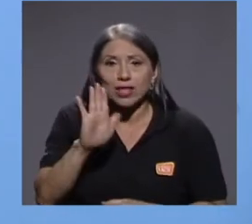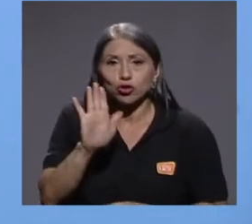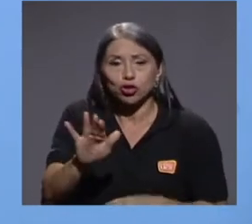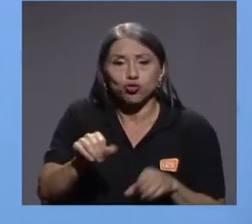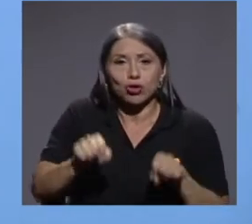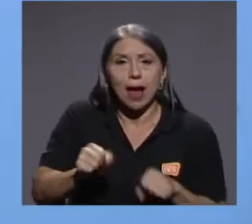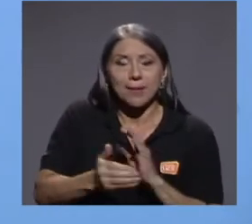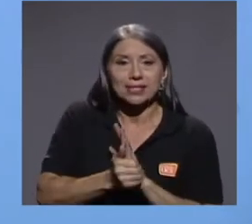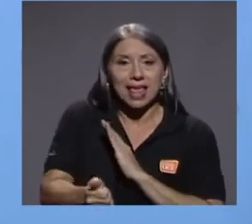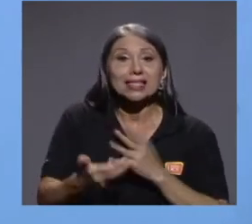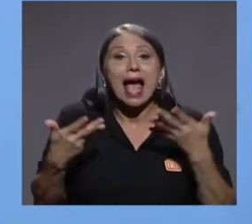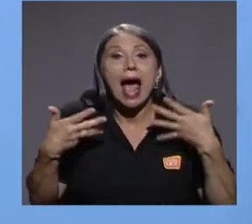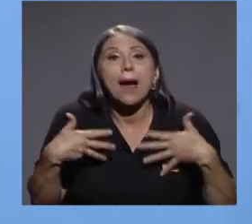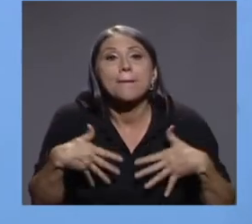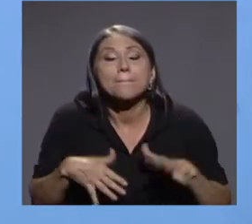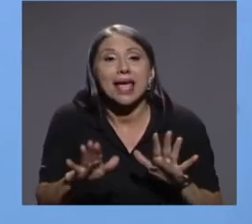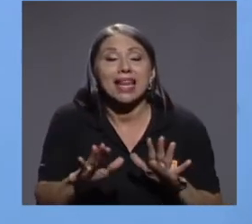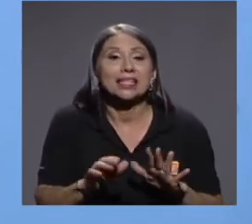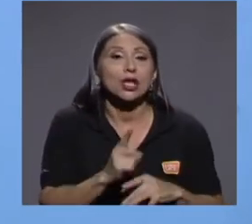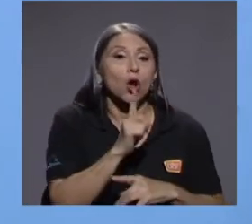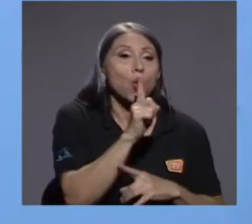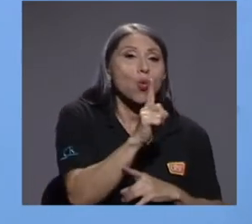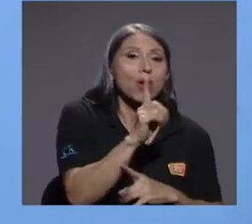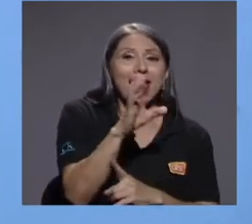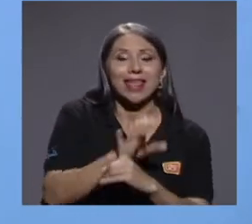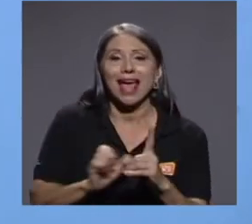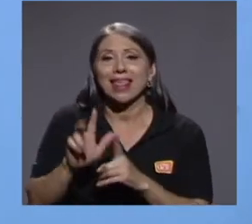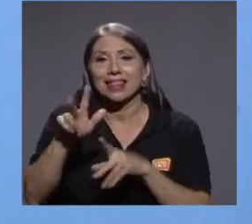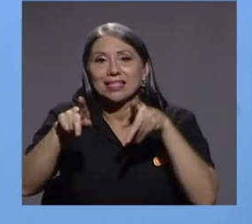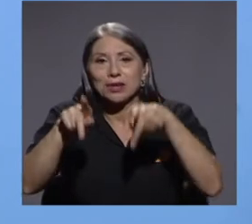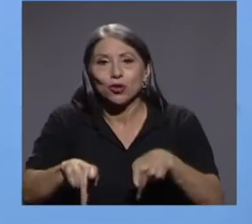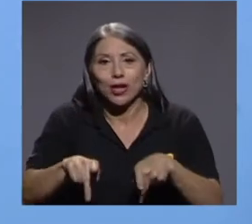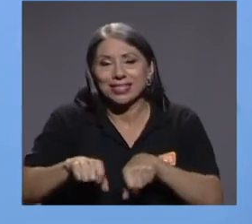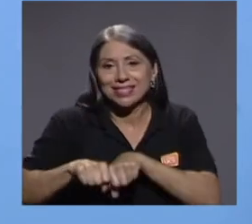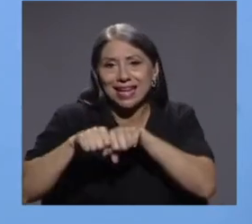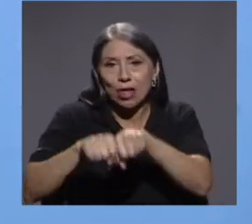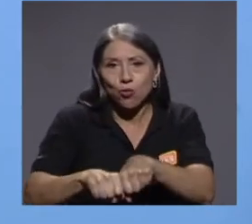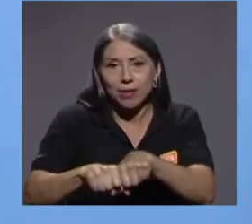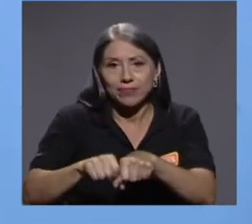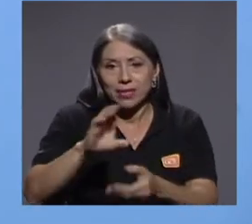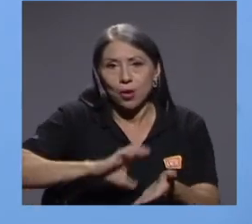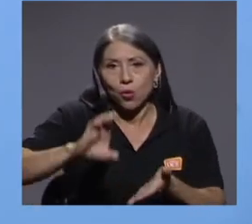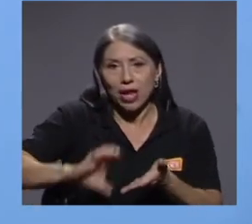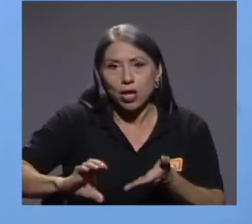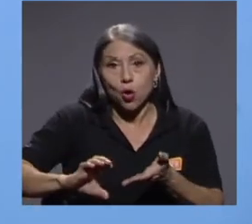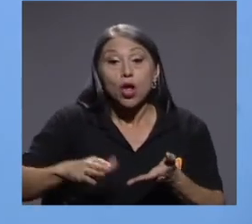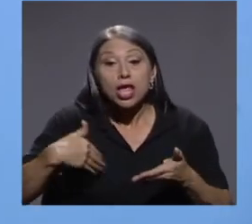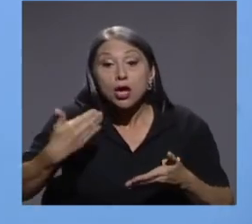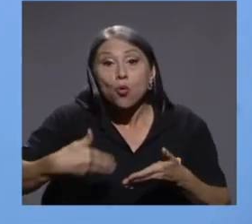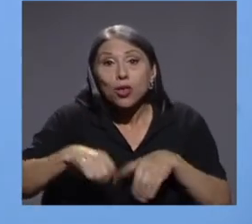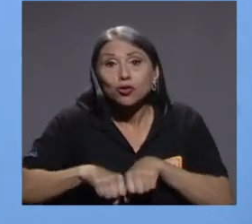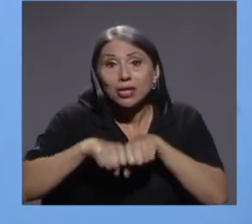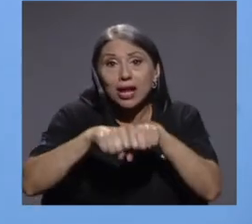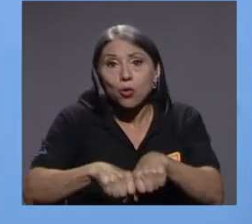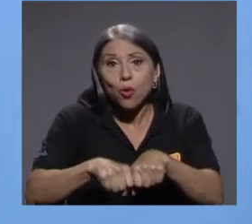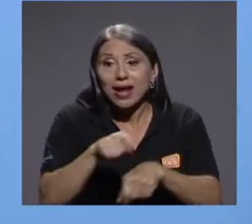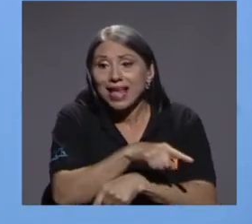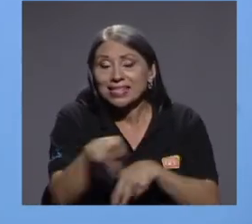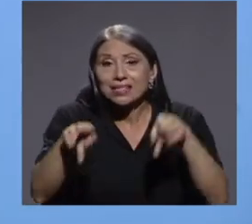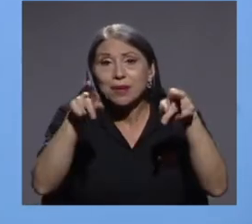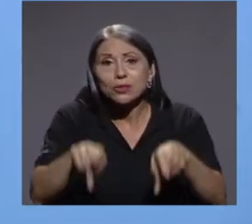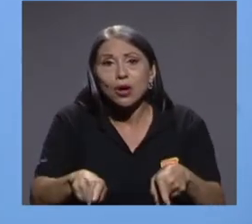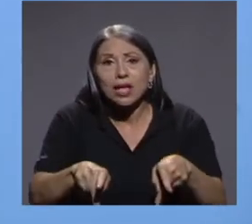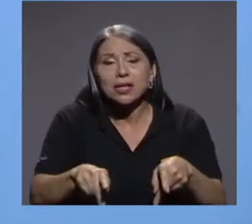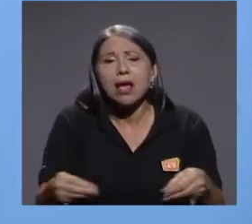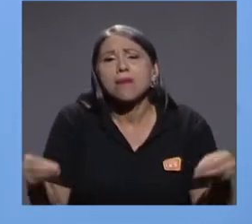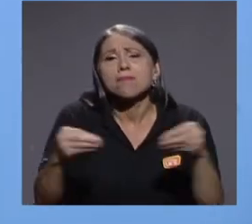Apenas graduamos a una de tres personas de educación secundaria y cuando lo hacemos estas personas tardan muchísimo más en concluir